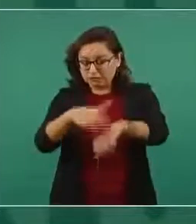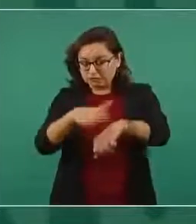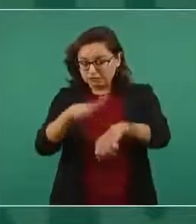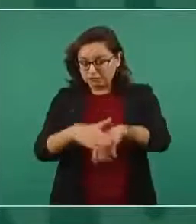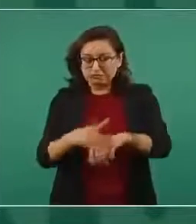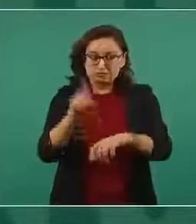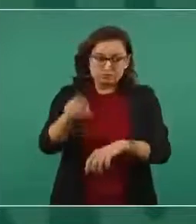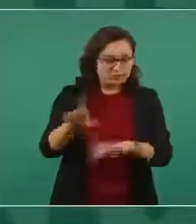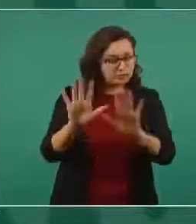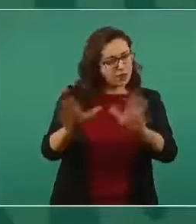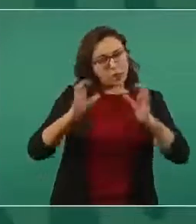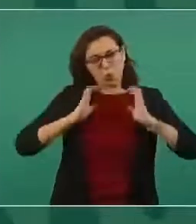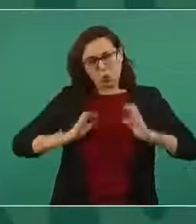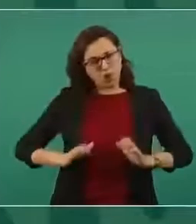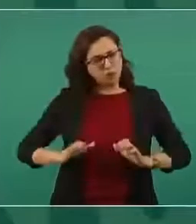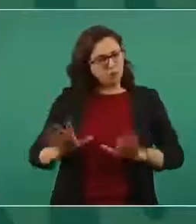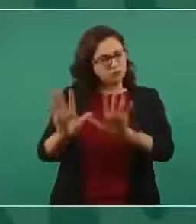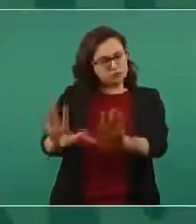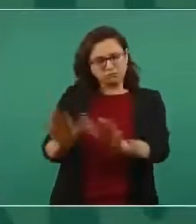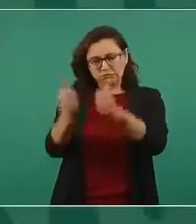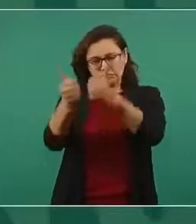ya los dejamos donde están